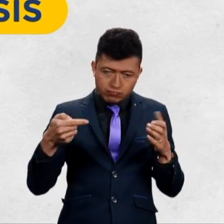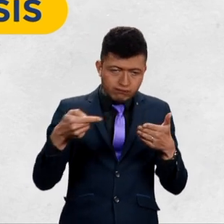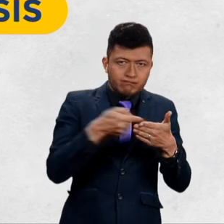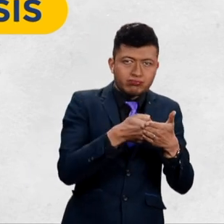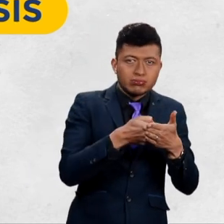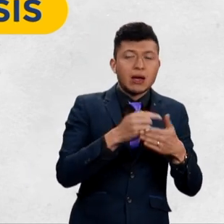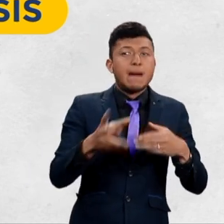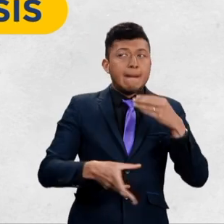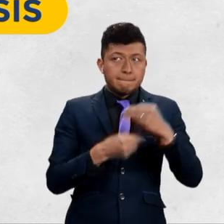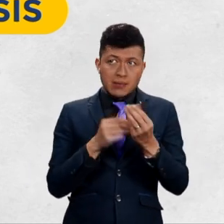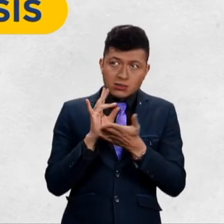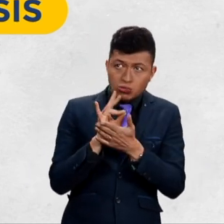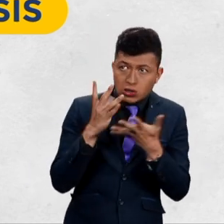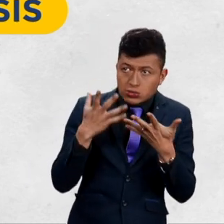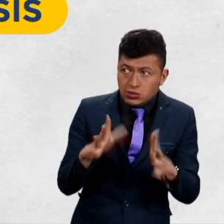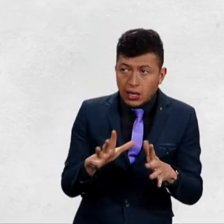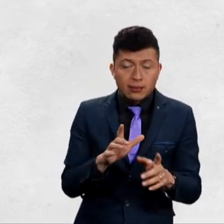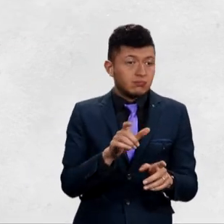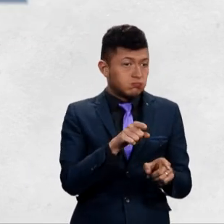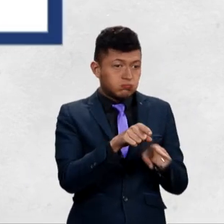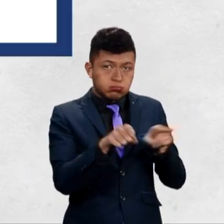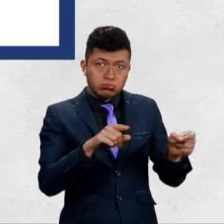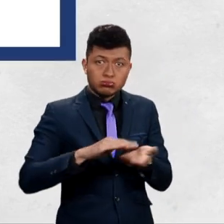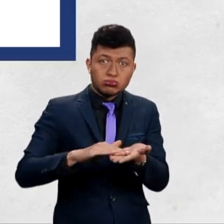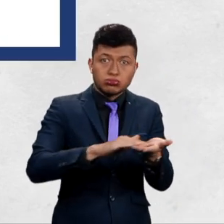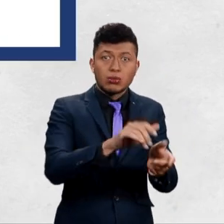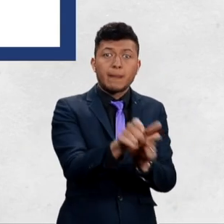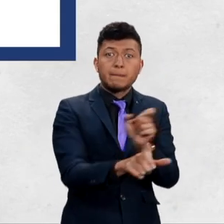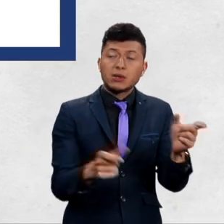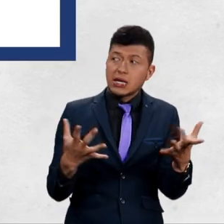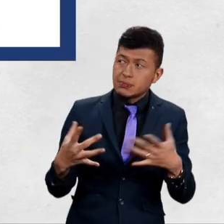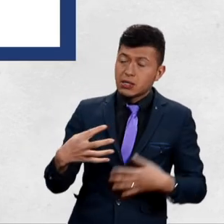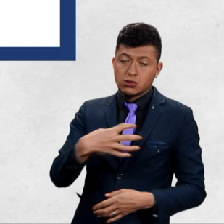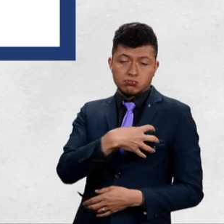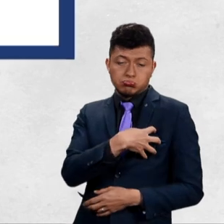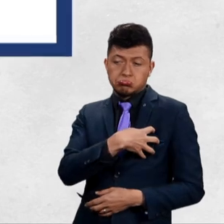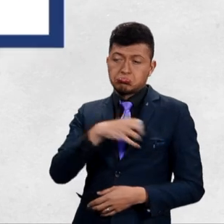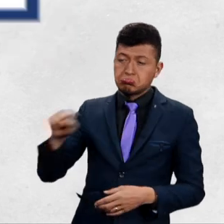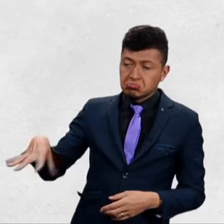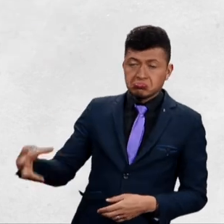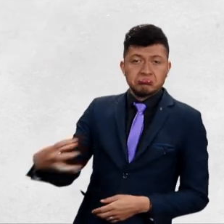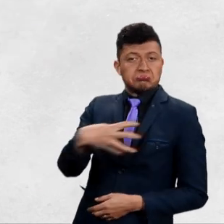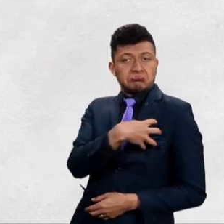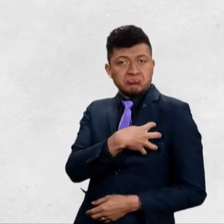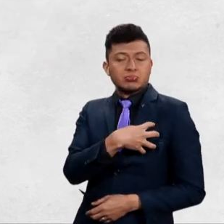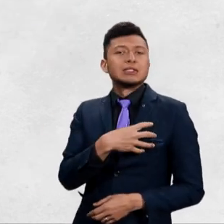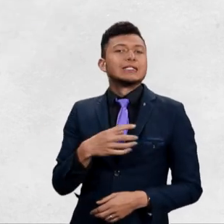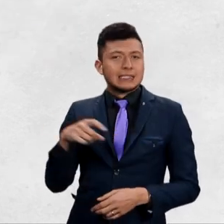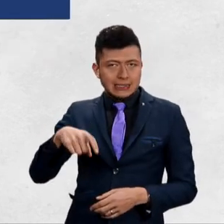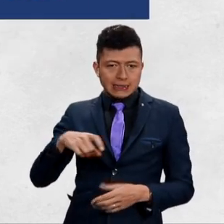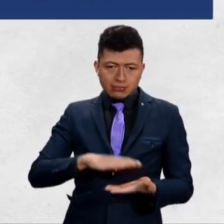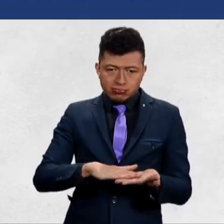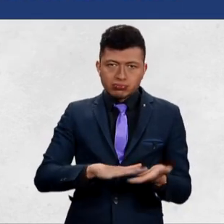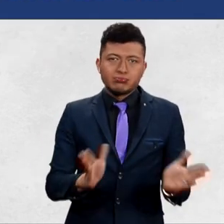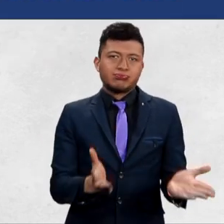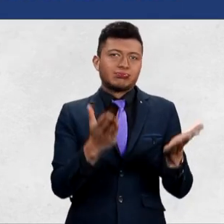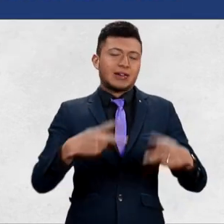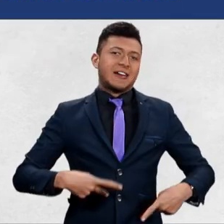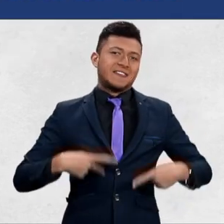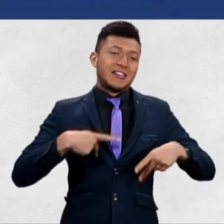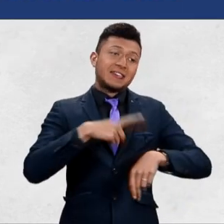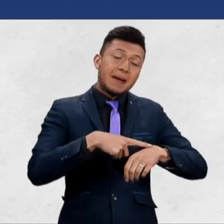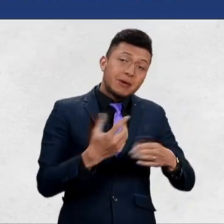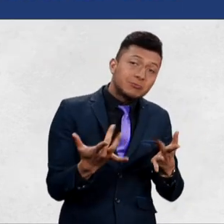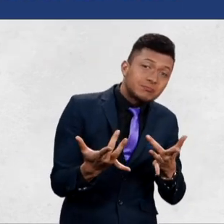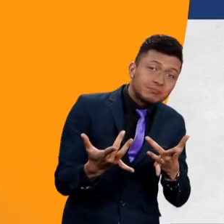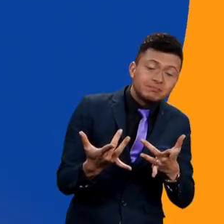baterías recargables y hasta existe un modelo aprobado para venderlos como solución temporal a los que esperan un trasplante, mejorando las posibilidades de vida de